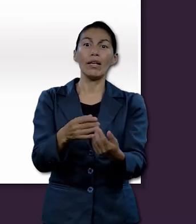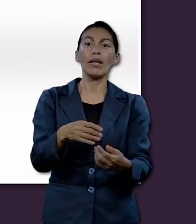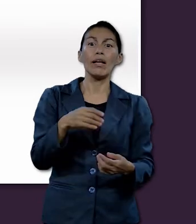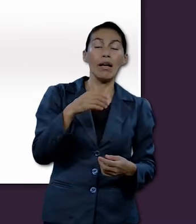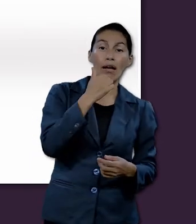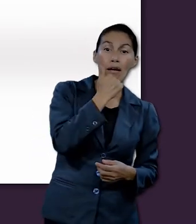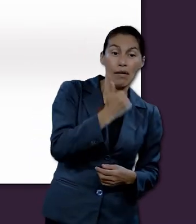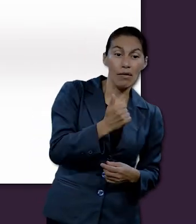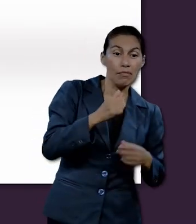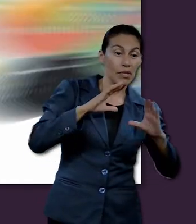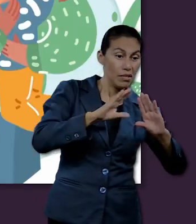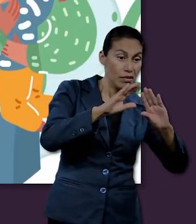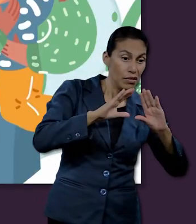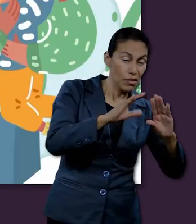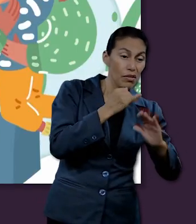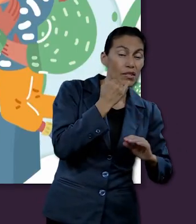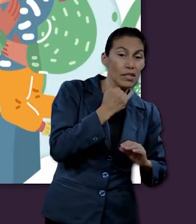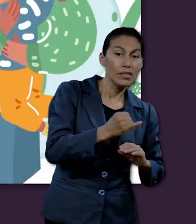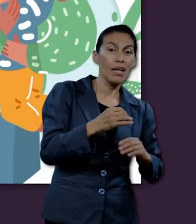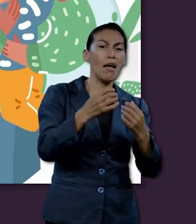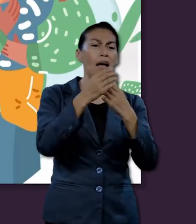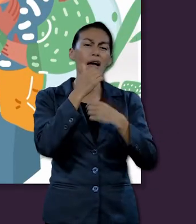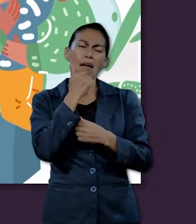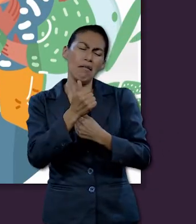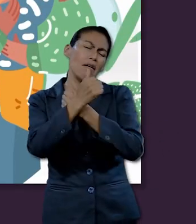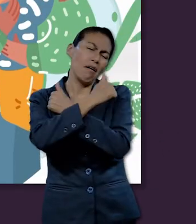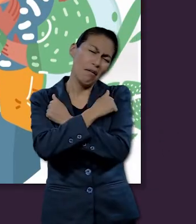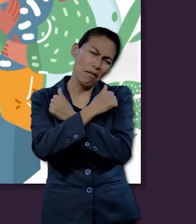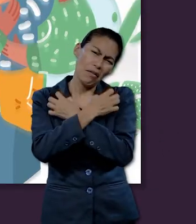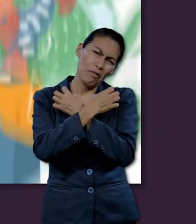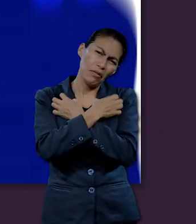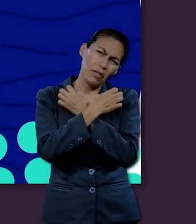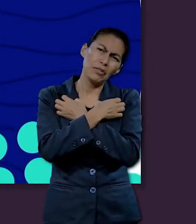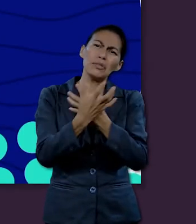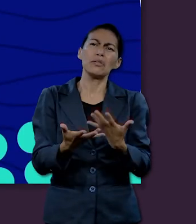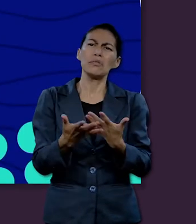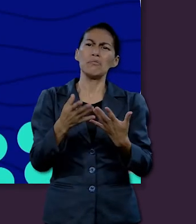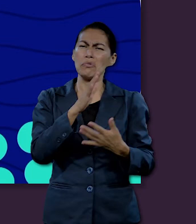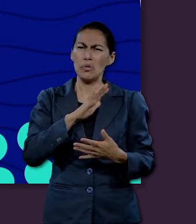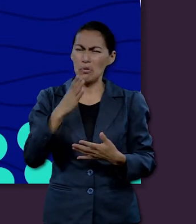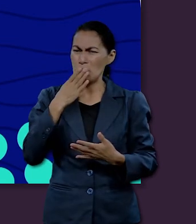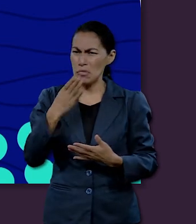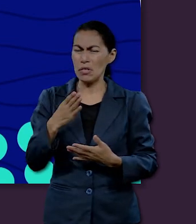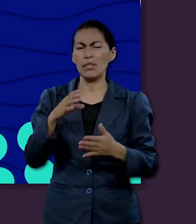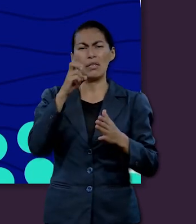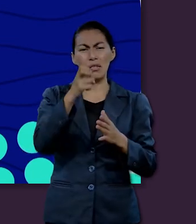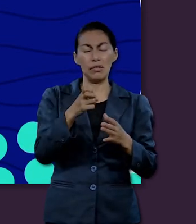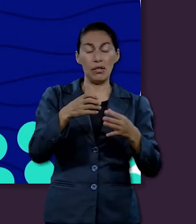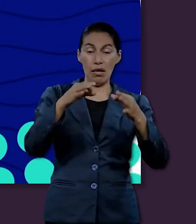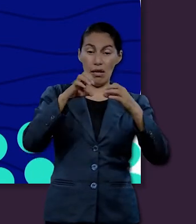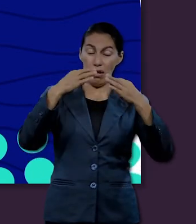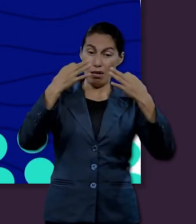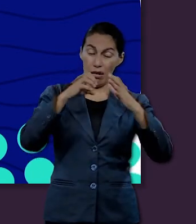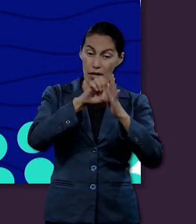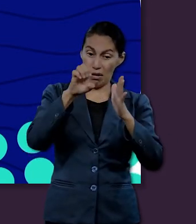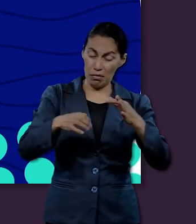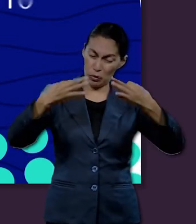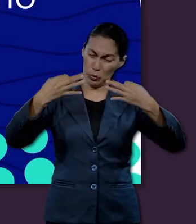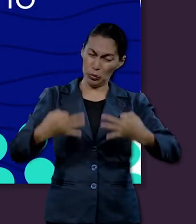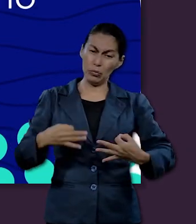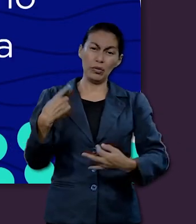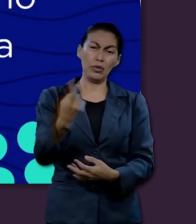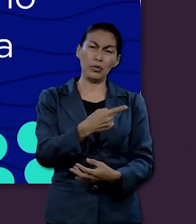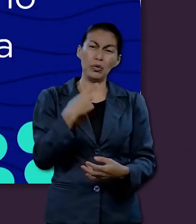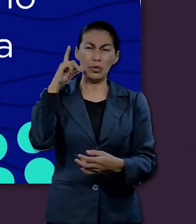basada en la fidelidad y la confianza en Dios y en su padre, hacen de Isaac un ejemplo perfecto para el